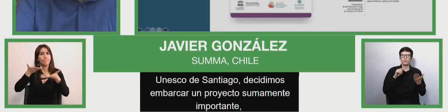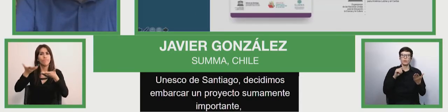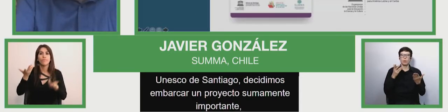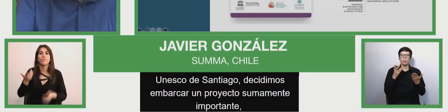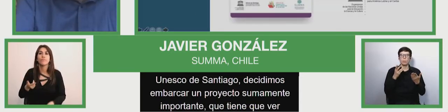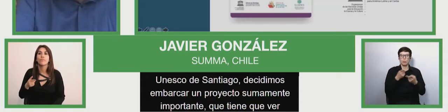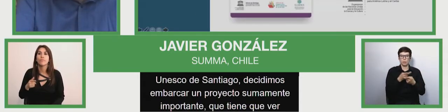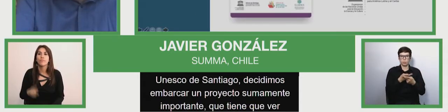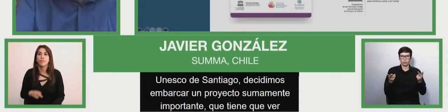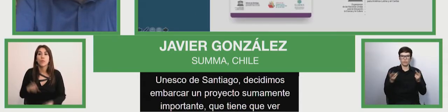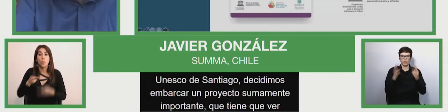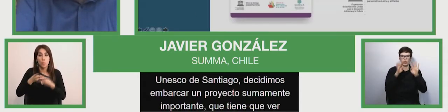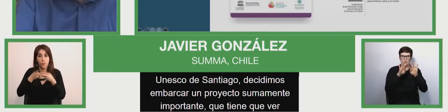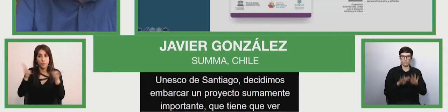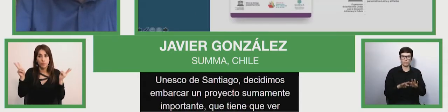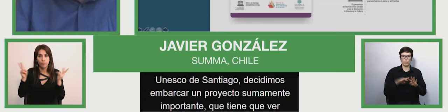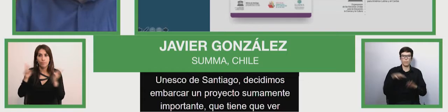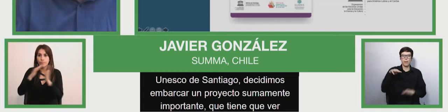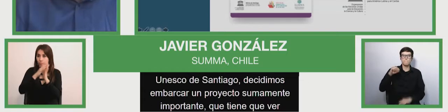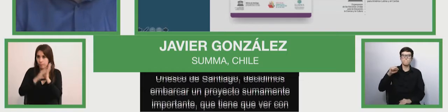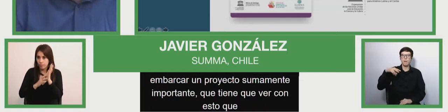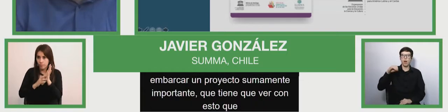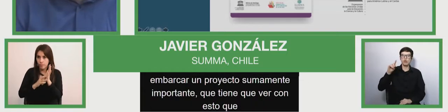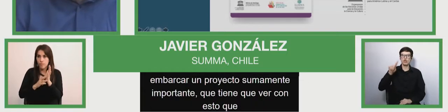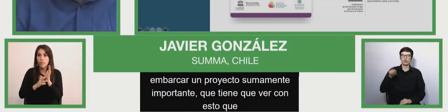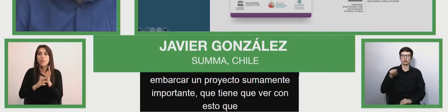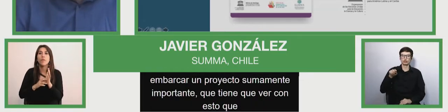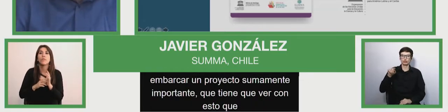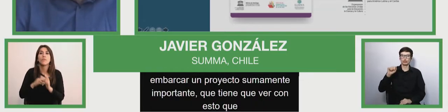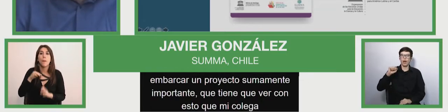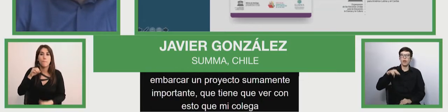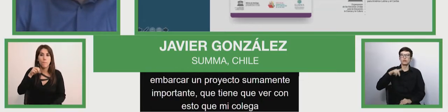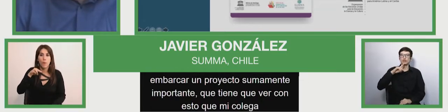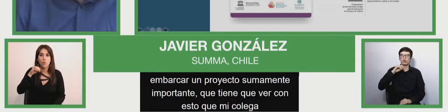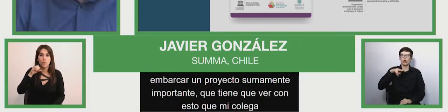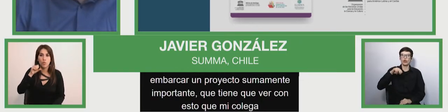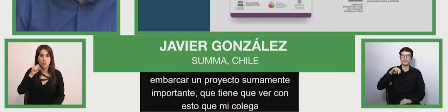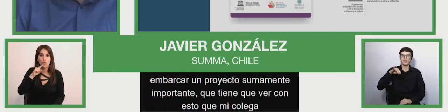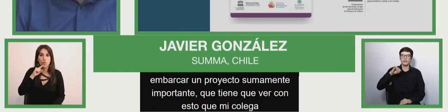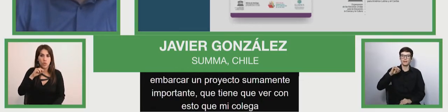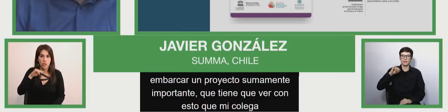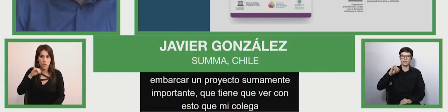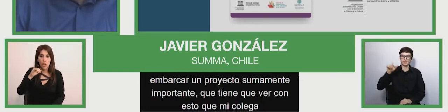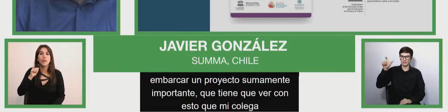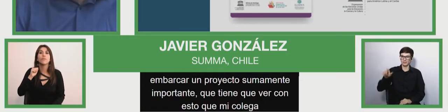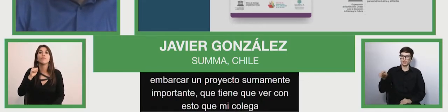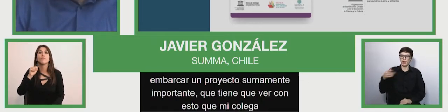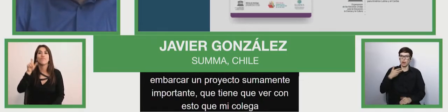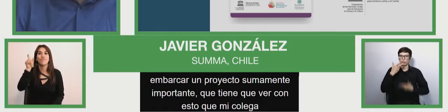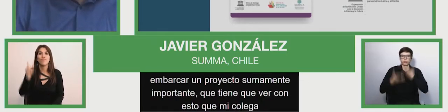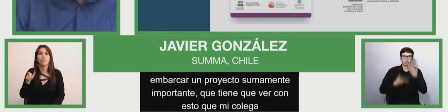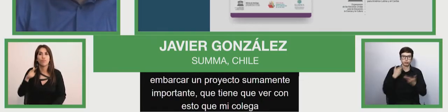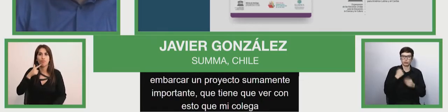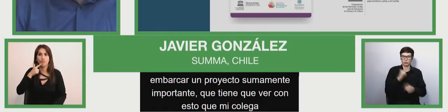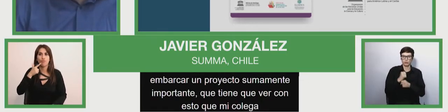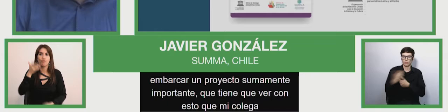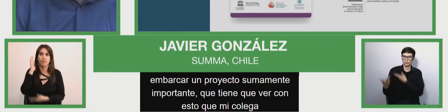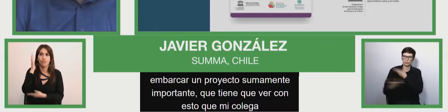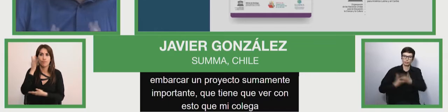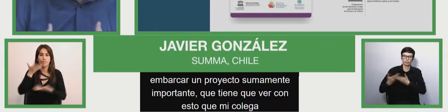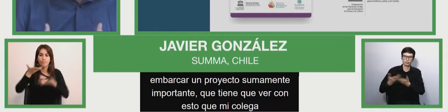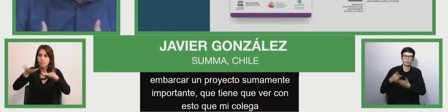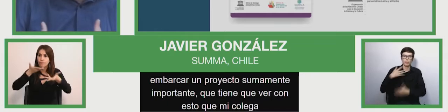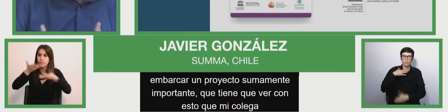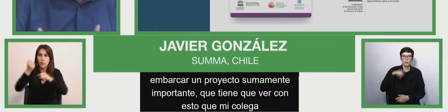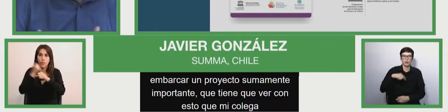que mi colega, eh, Manos Antonini se refería anteriormente, ha sido un trabajo colaborativo, eh, que nos